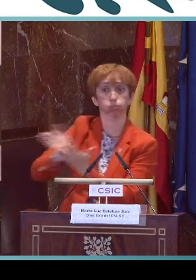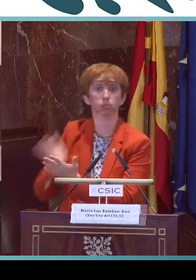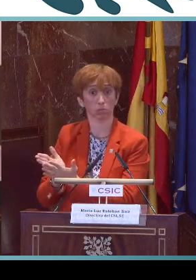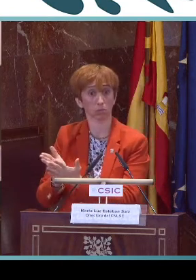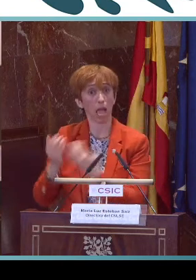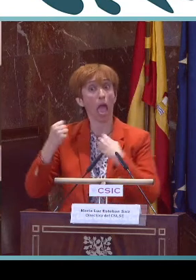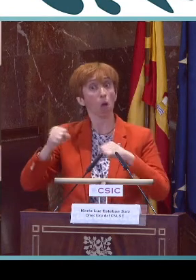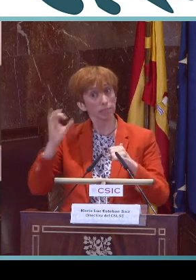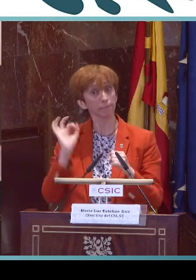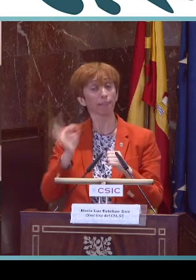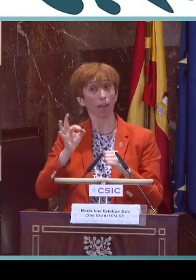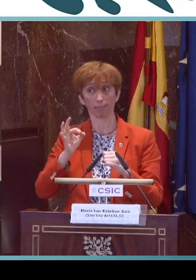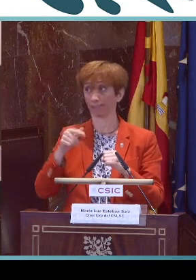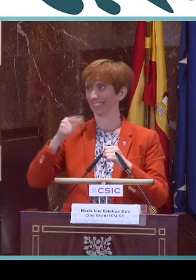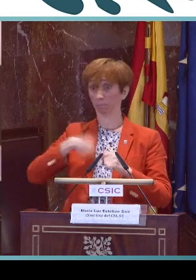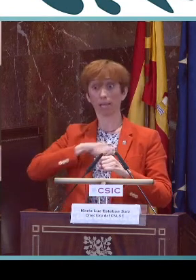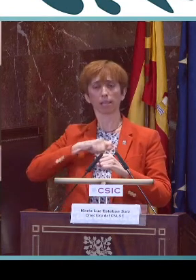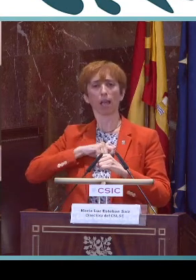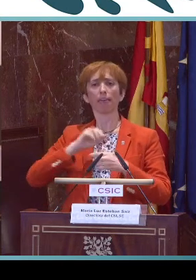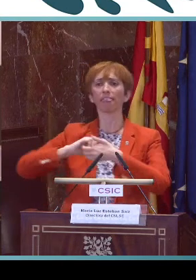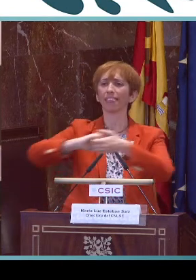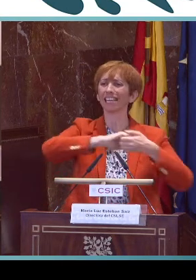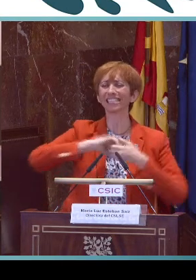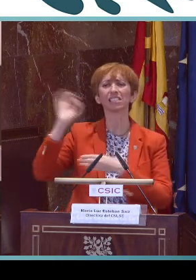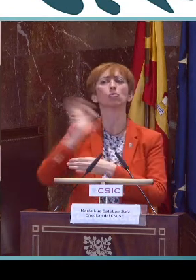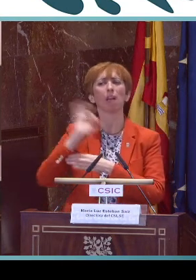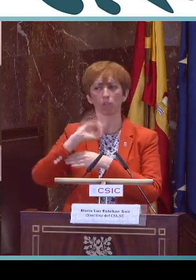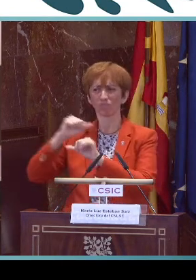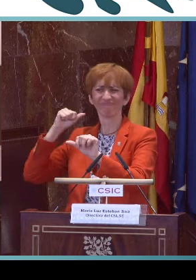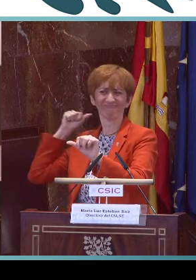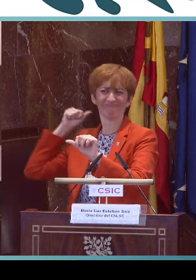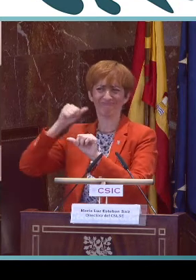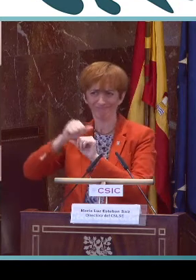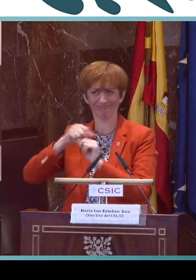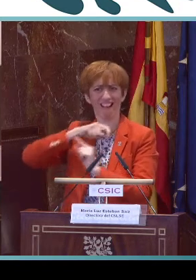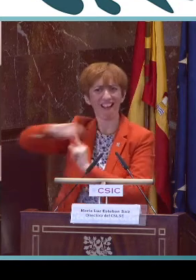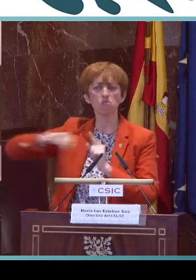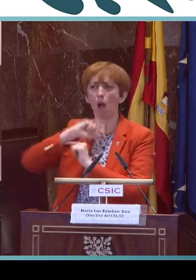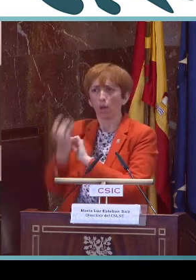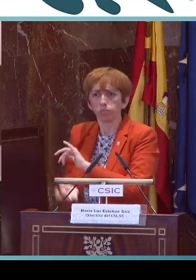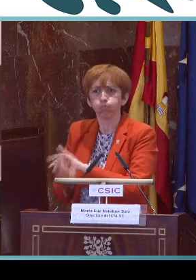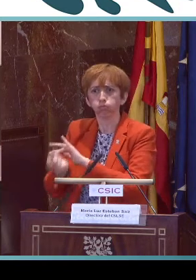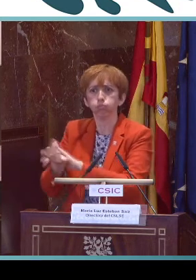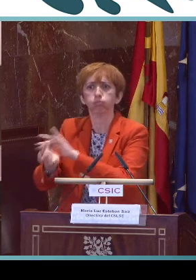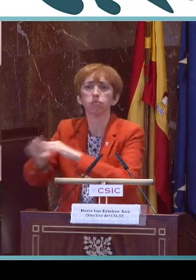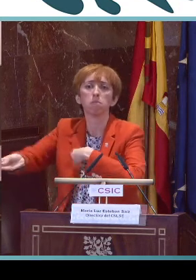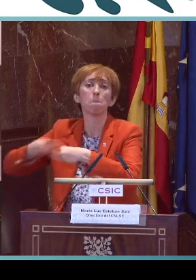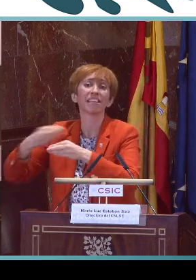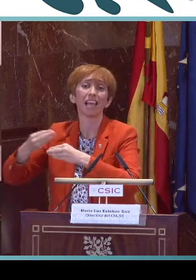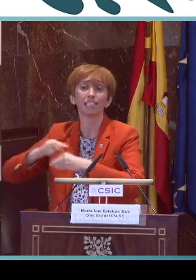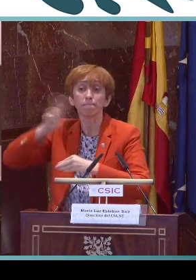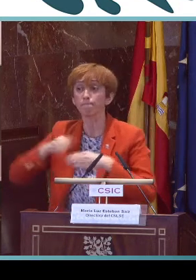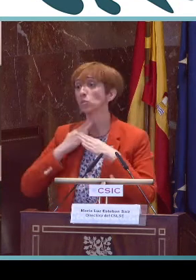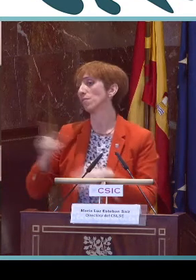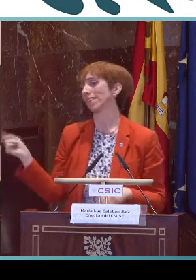lengua en diferentes ámbitos, además, no solo en el educativo. Además de que en nuestro país, la Confederación y su Fundación llevan una larga trayectoria